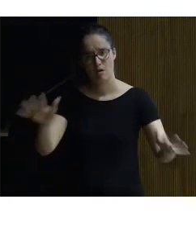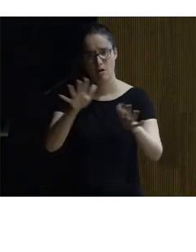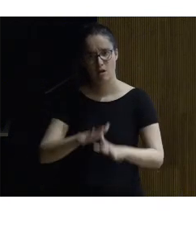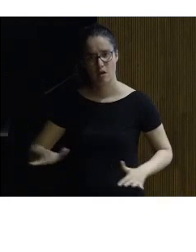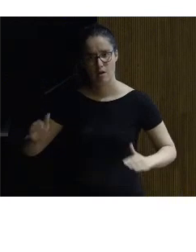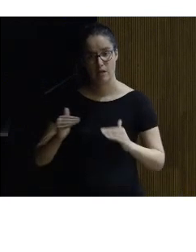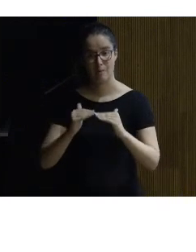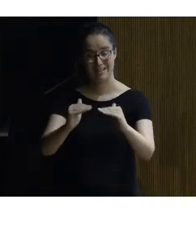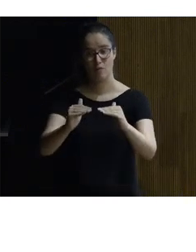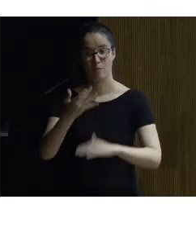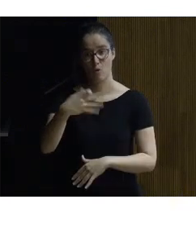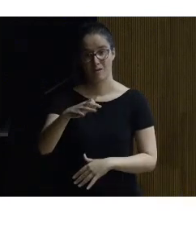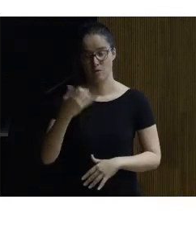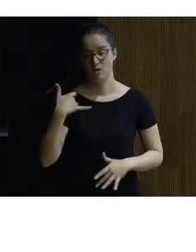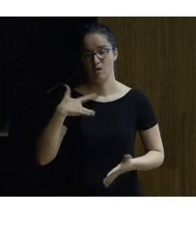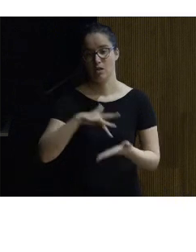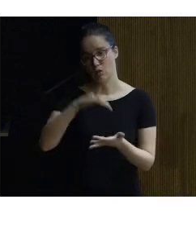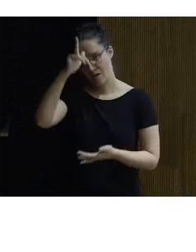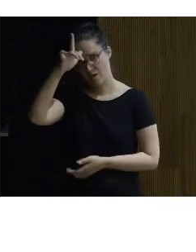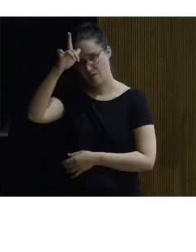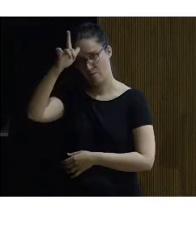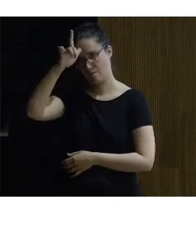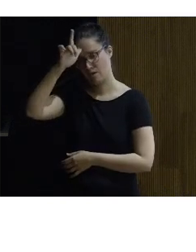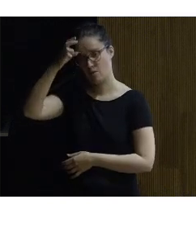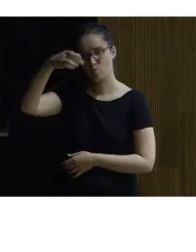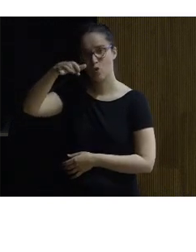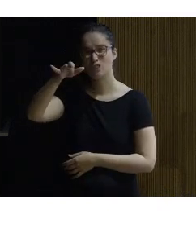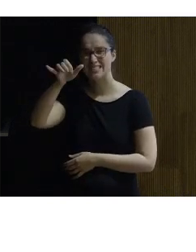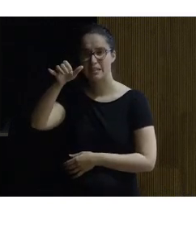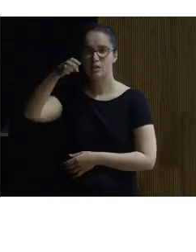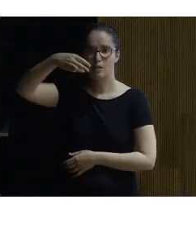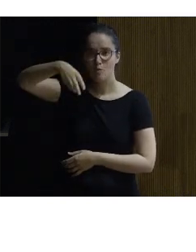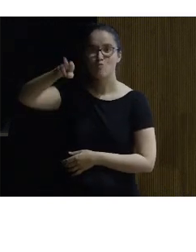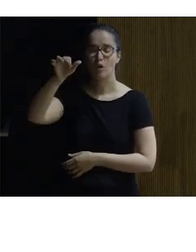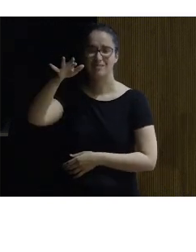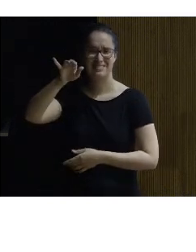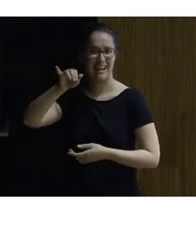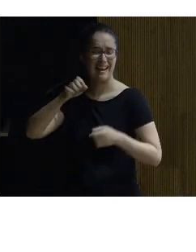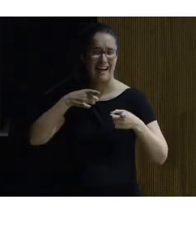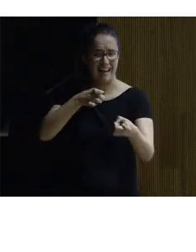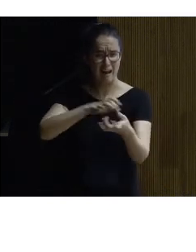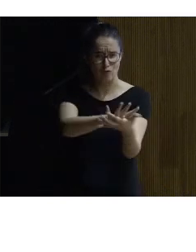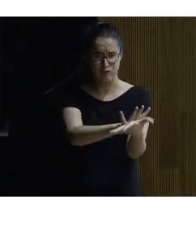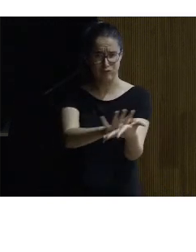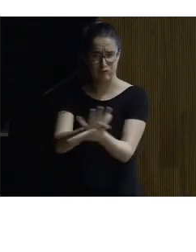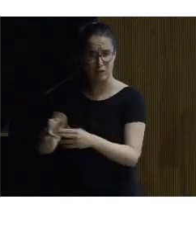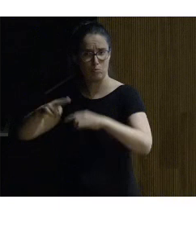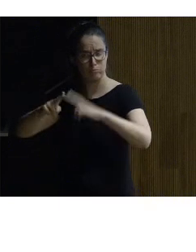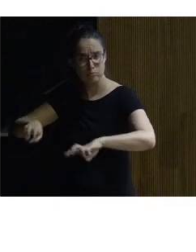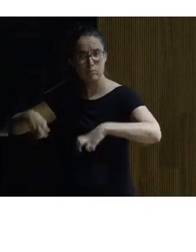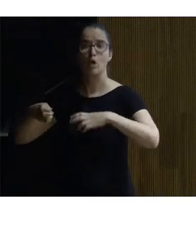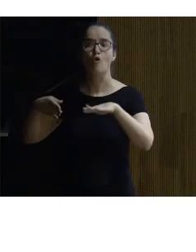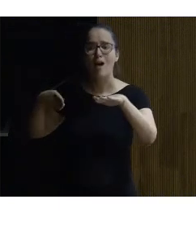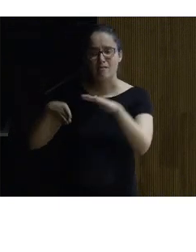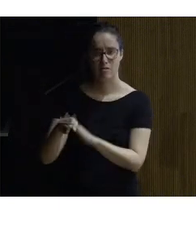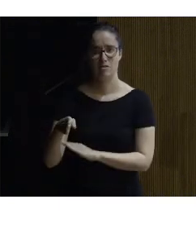la plataforma única pero ya nos vamos a Alemania a Münster una ciudad arrasada durante la guerra se reconstruyó de forma accesible